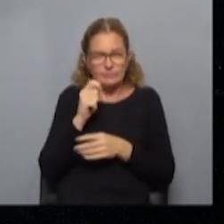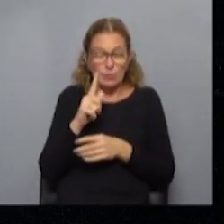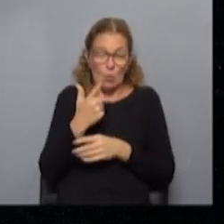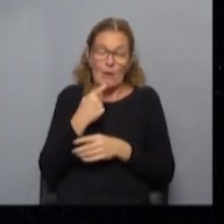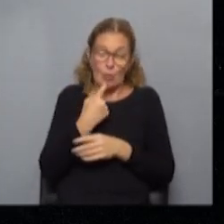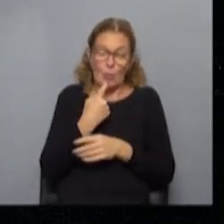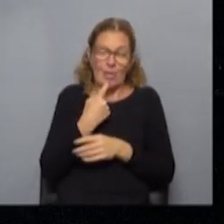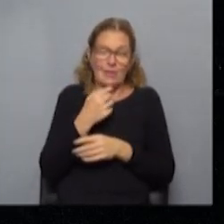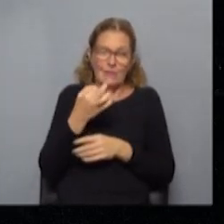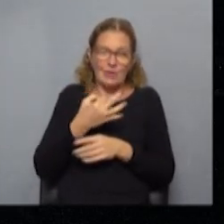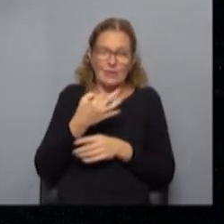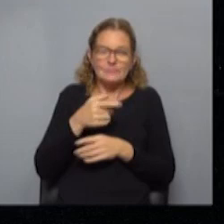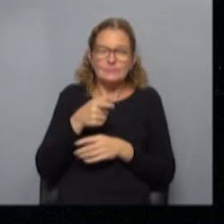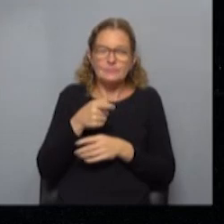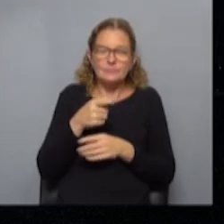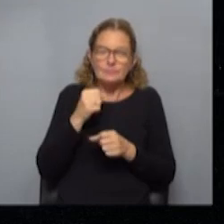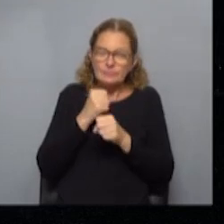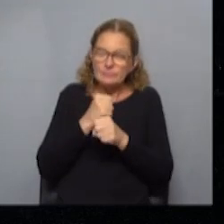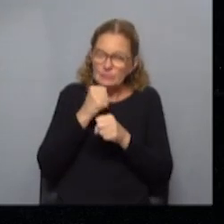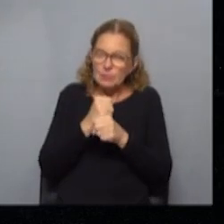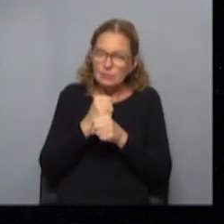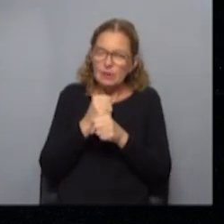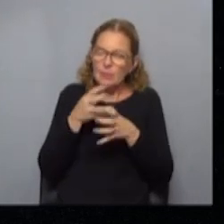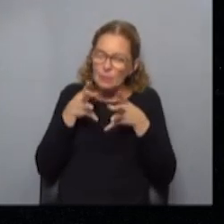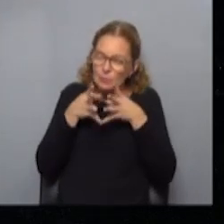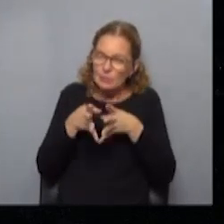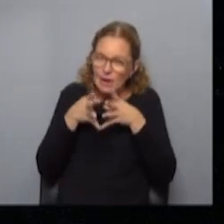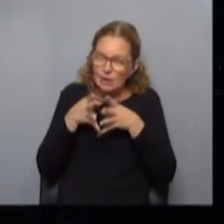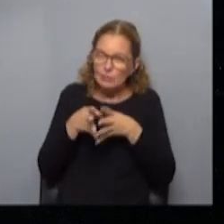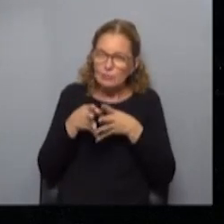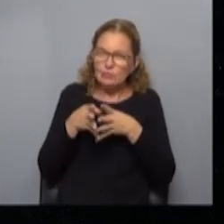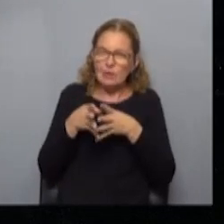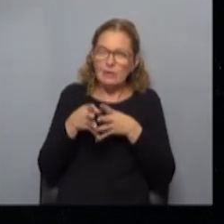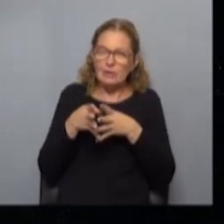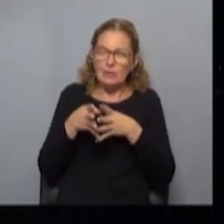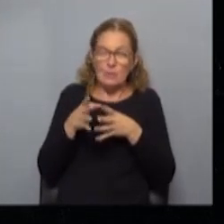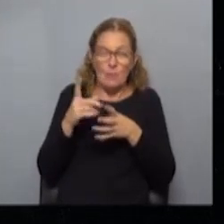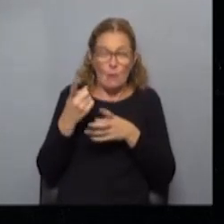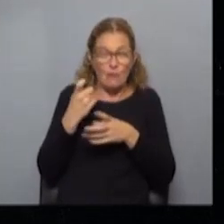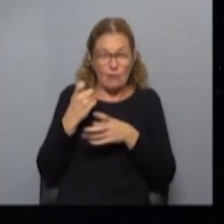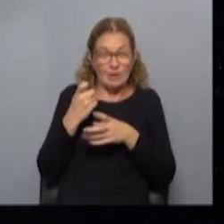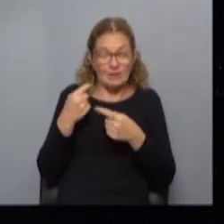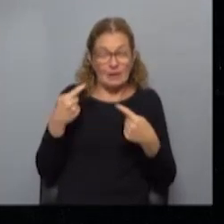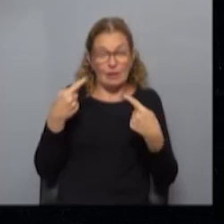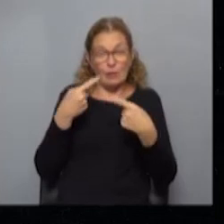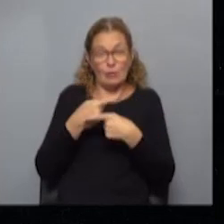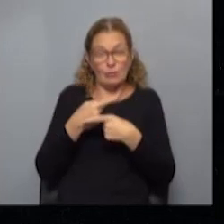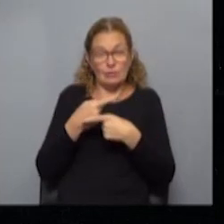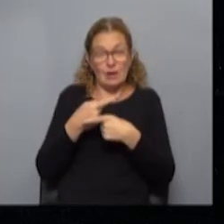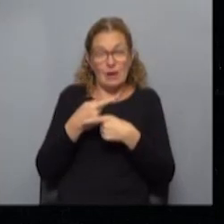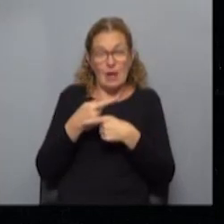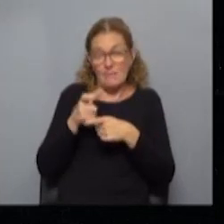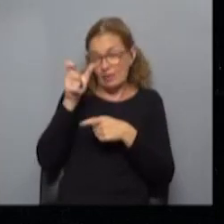dudas en realidad veníamos haciendo una lucha muy potente contra la